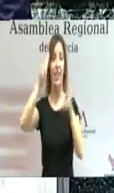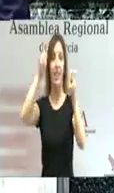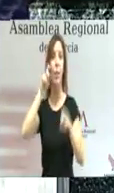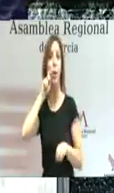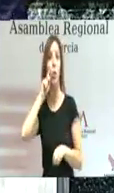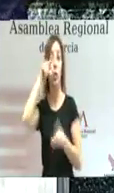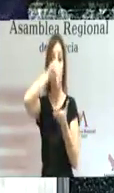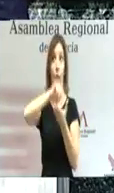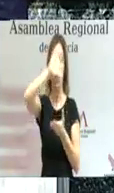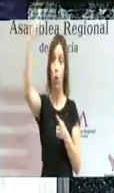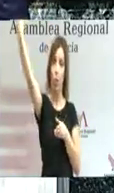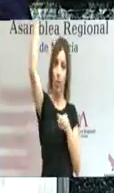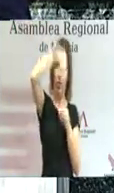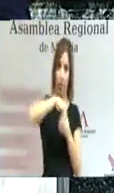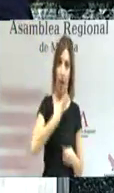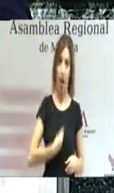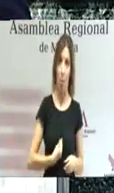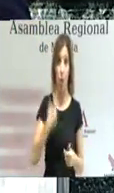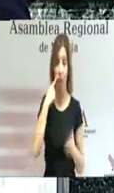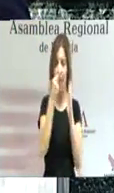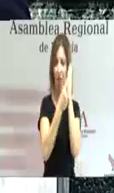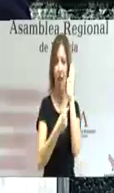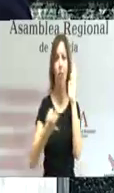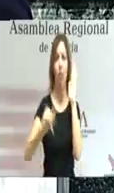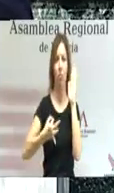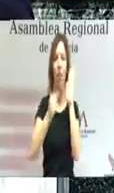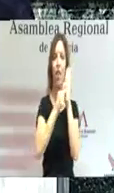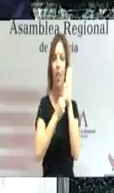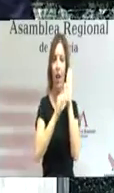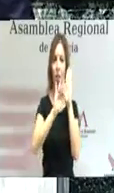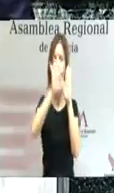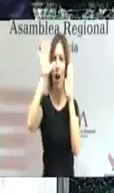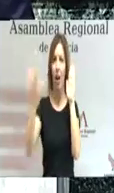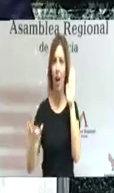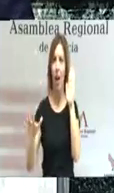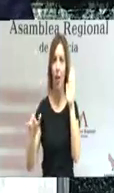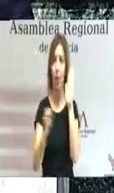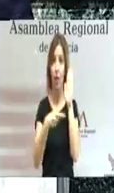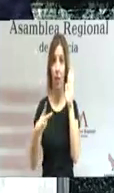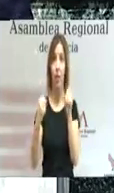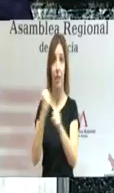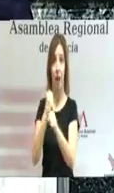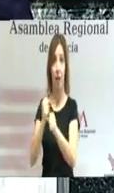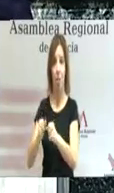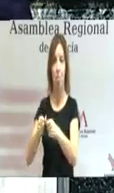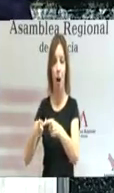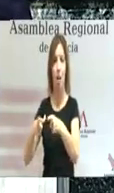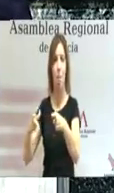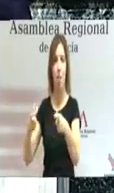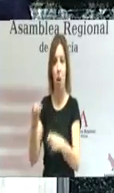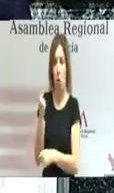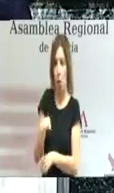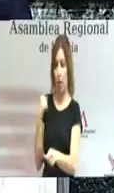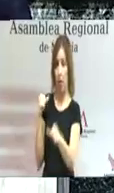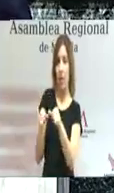turismo del centro de Europa ya ofrecen datos claros de cómo el récord del empleo en el sector en el primer cuatrimestre de este año